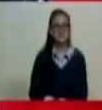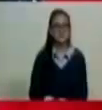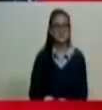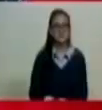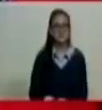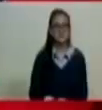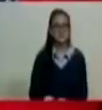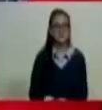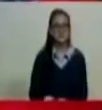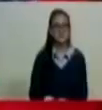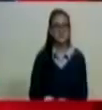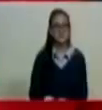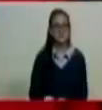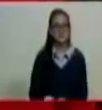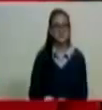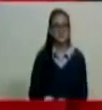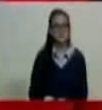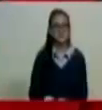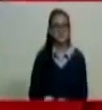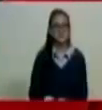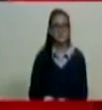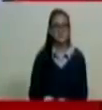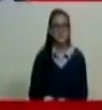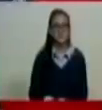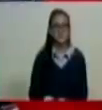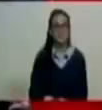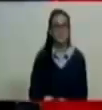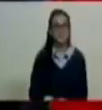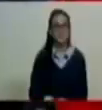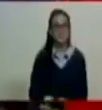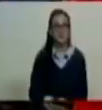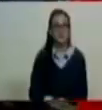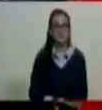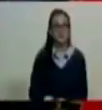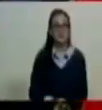Vamos a ubicarnos un poquitito así.